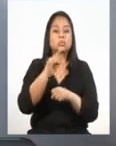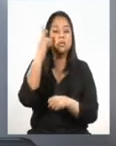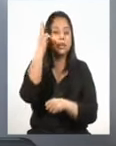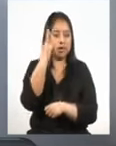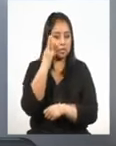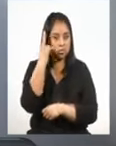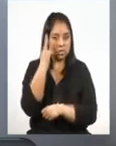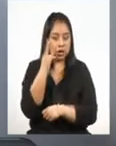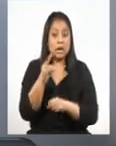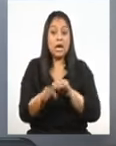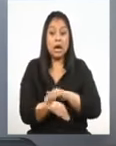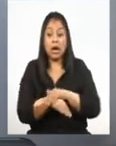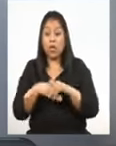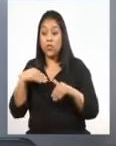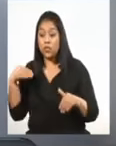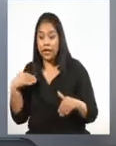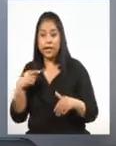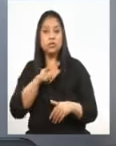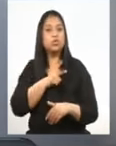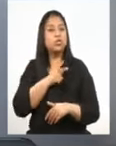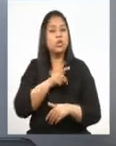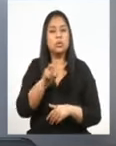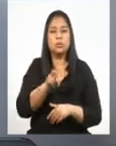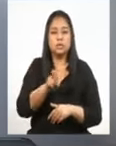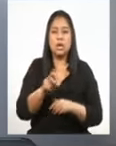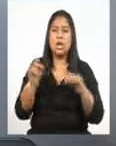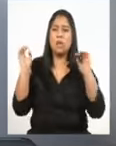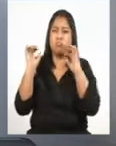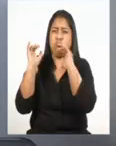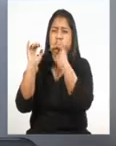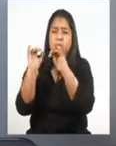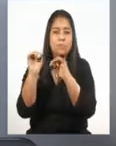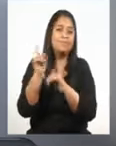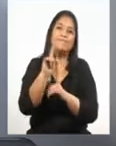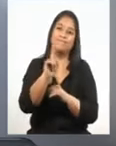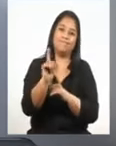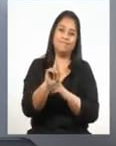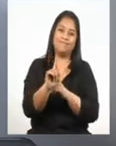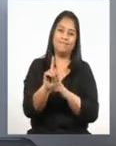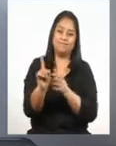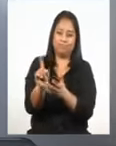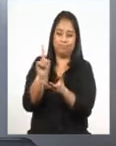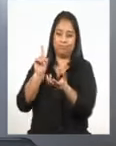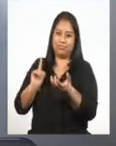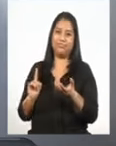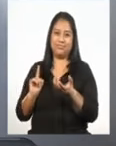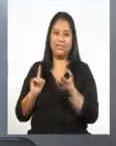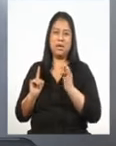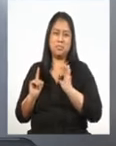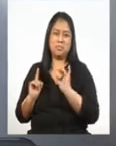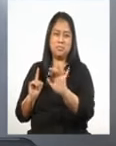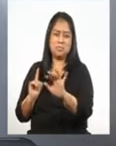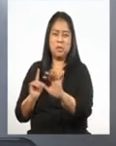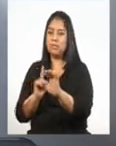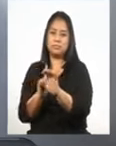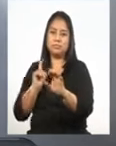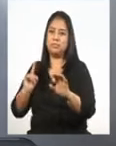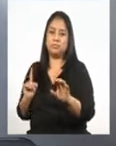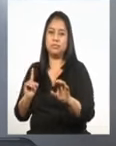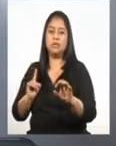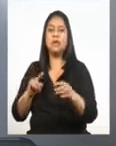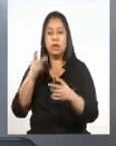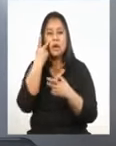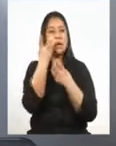necesario. No vayamos a lugares muy aglomerados. Hagamos, cada vez que visitemos un comercio,